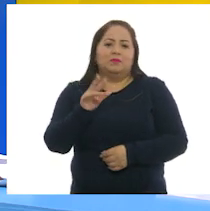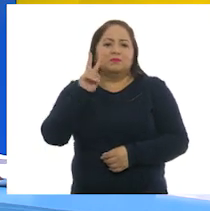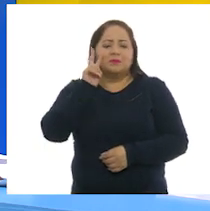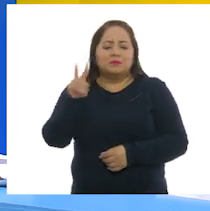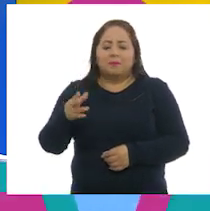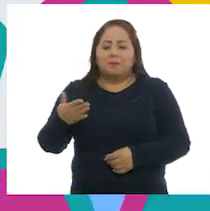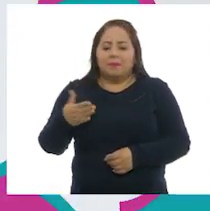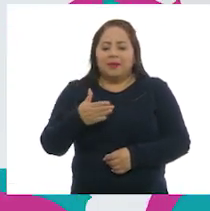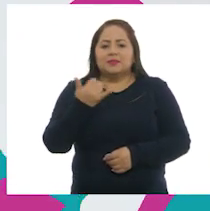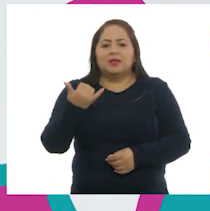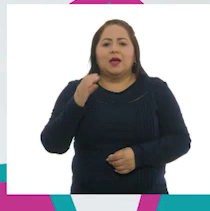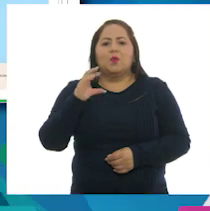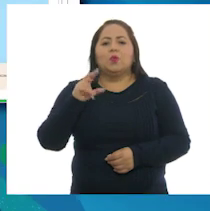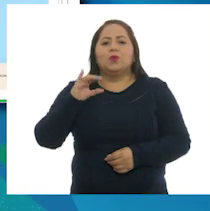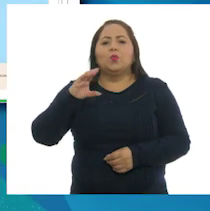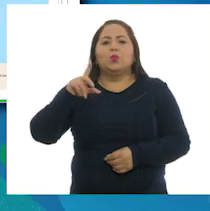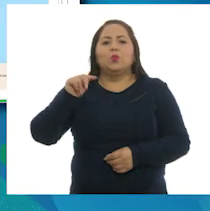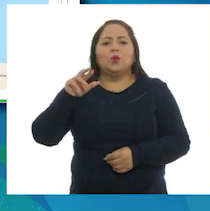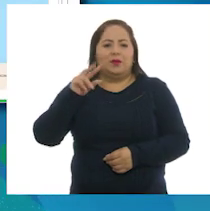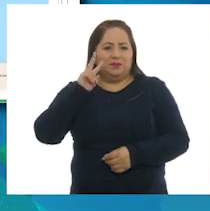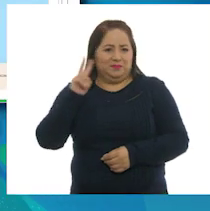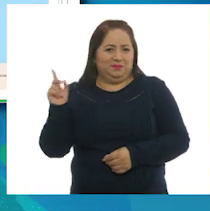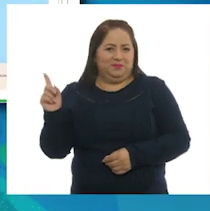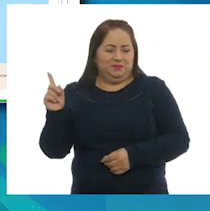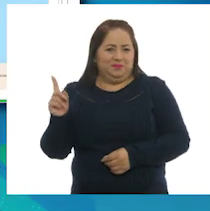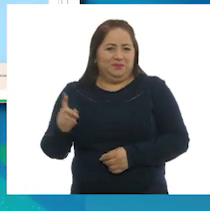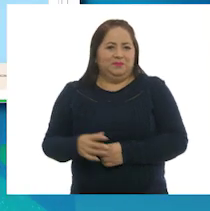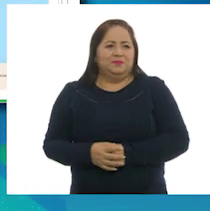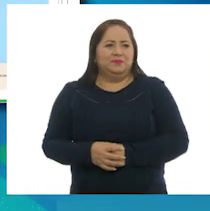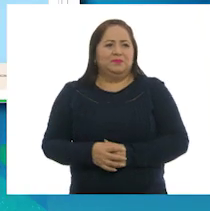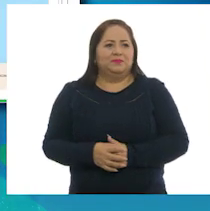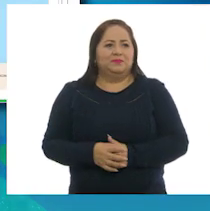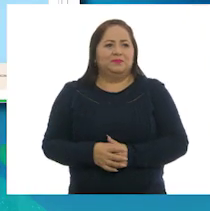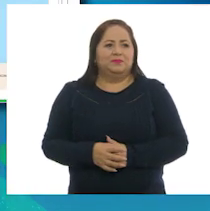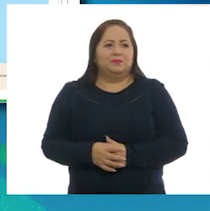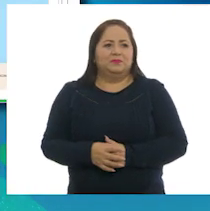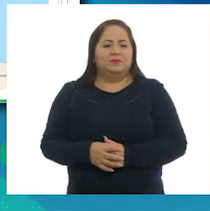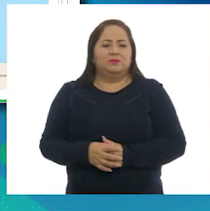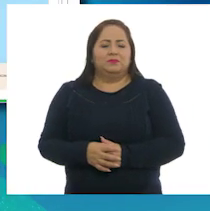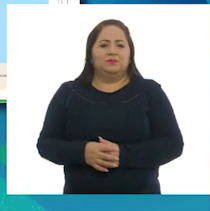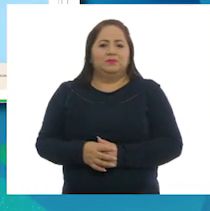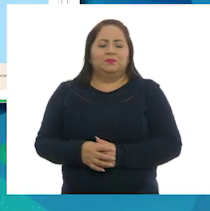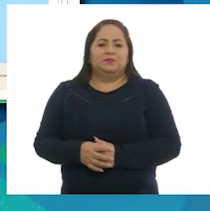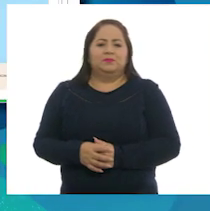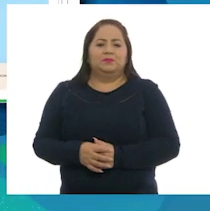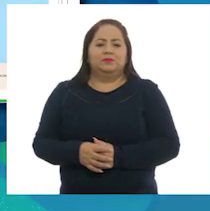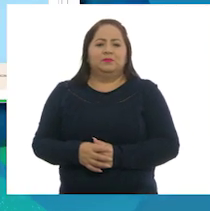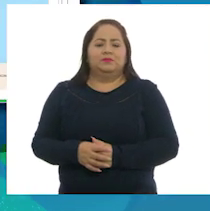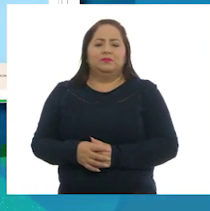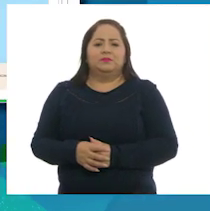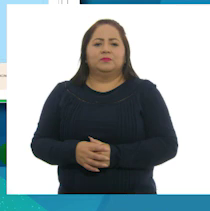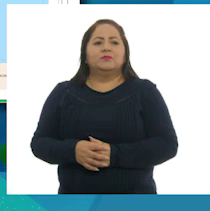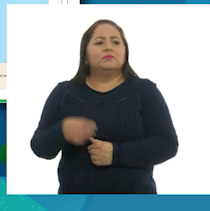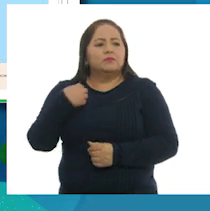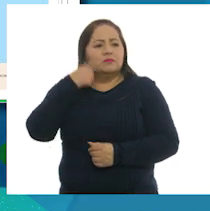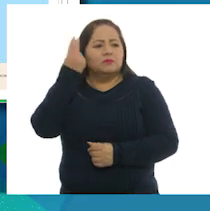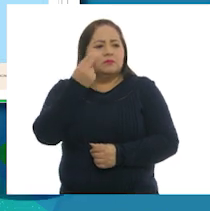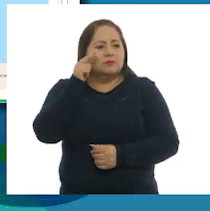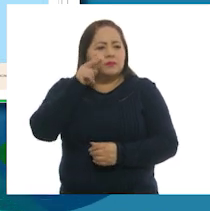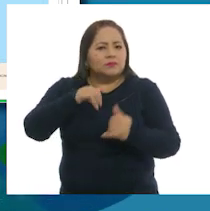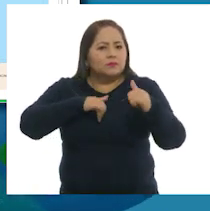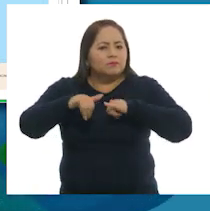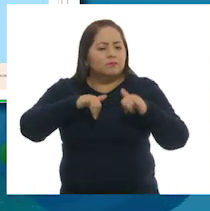Pesca y Acuicultura. Maestra, ¿puedo hacer la interpretación del mapa? Sí, por supuesto. practicar y desarrollar mis habilidades